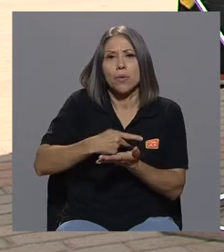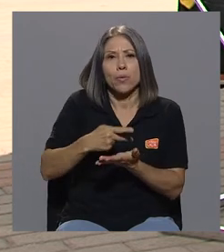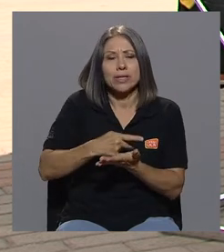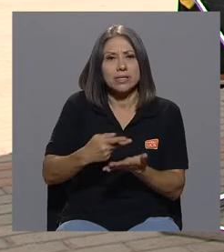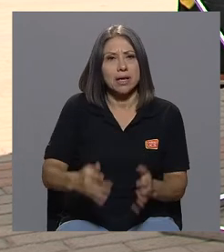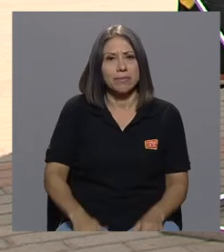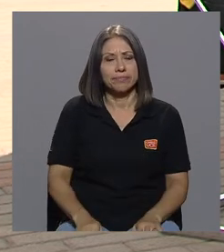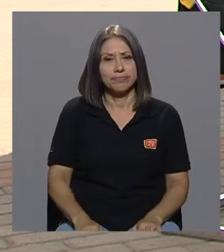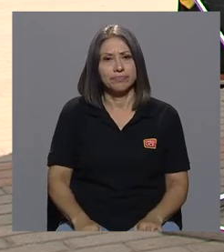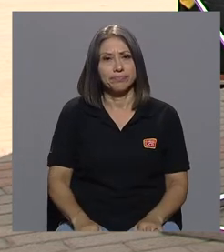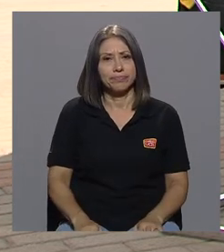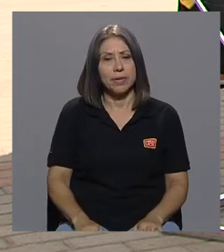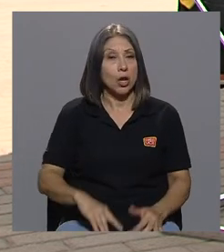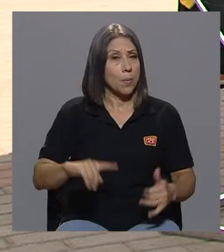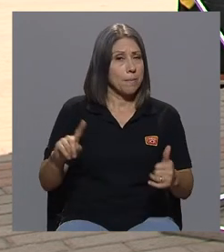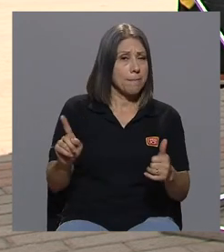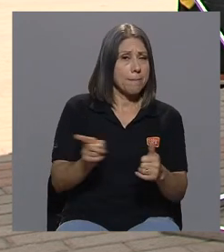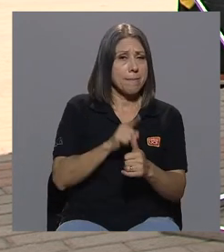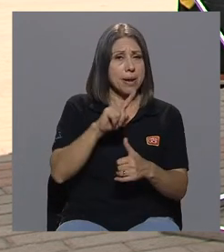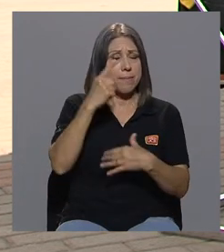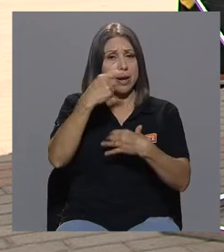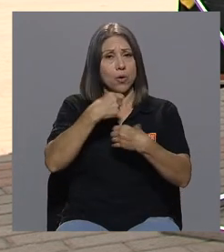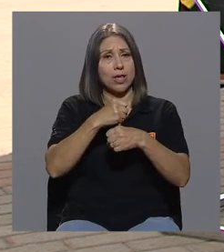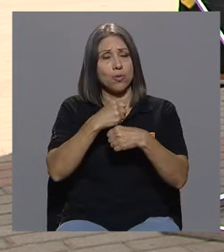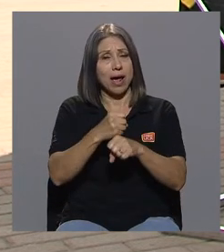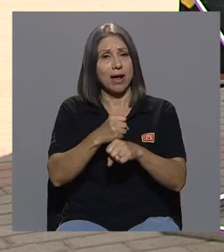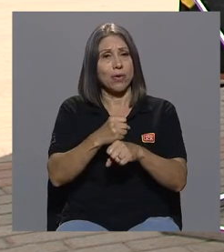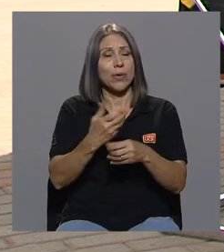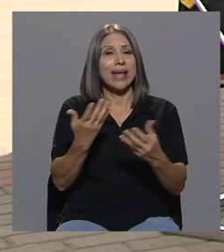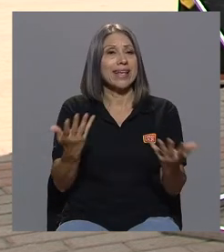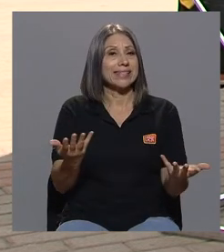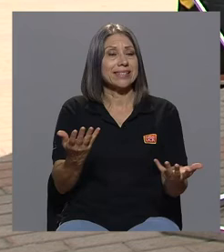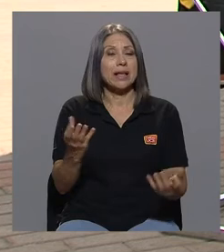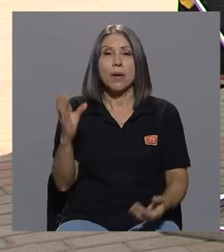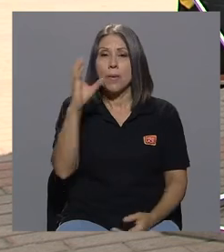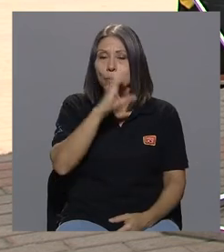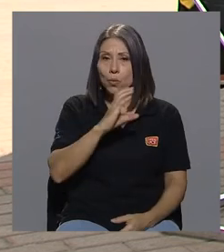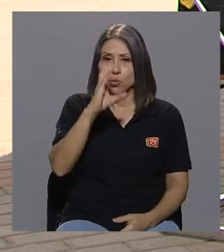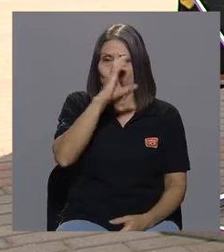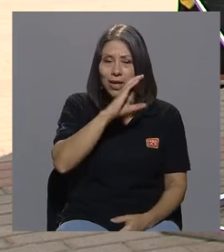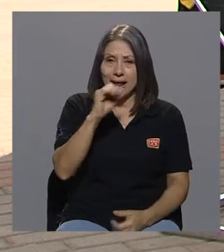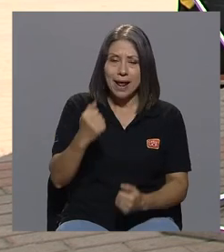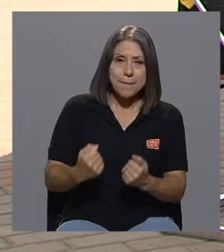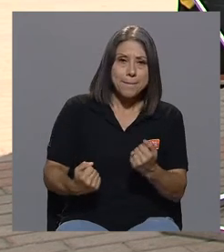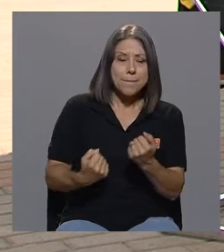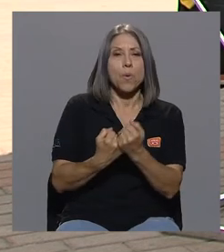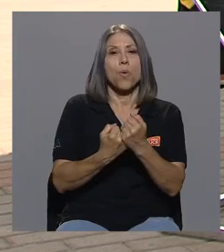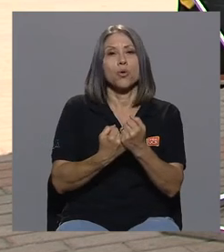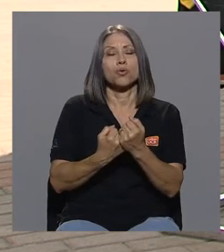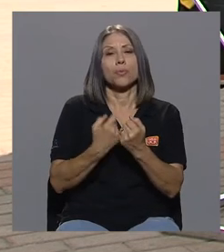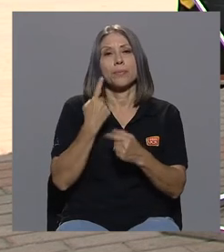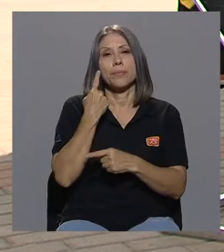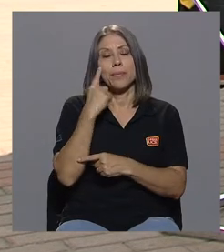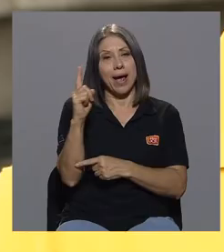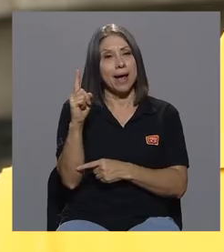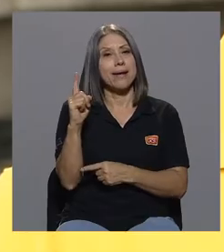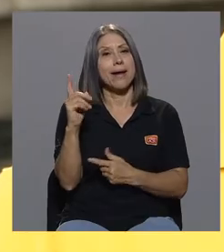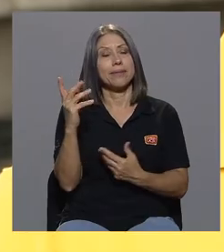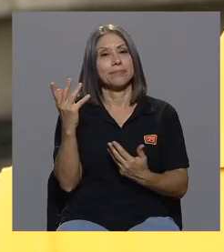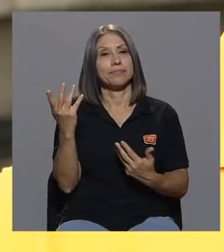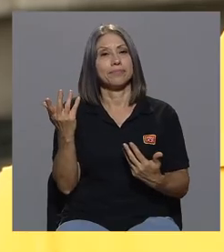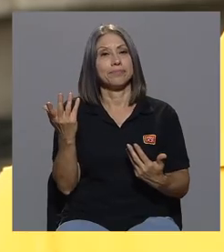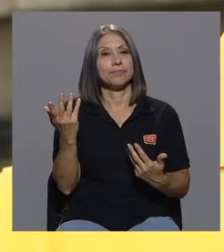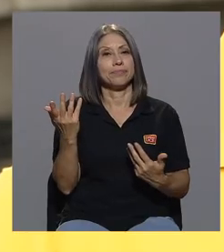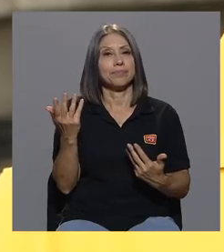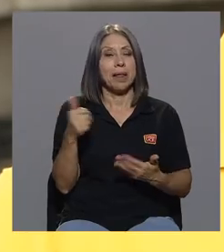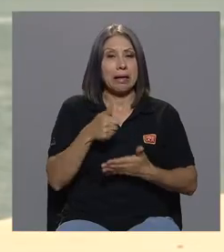lo primero que hago es buscar el apoyo para poder llevar la ayuda a